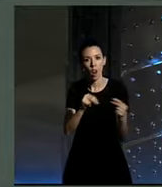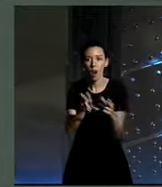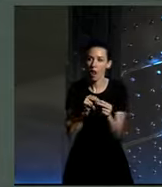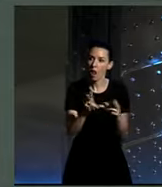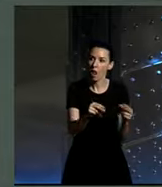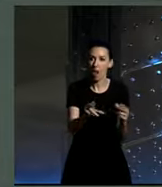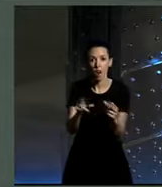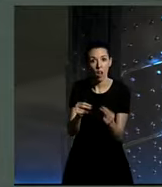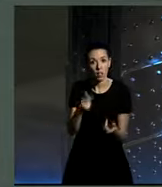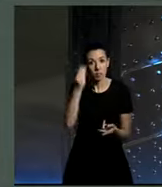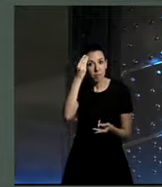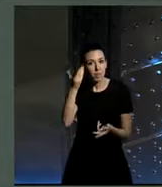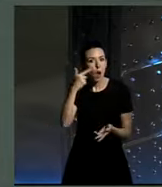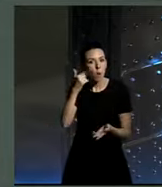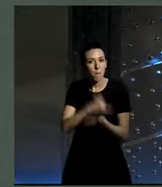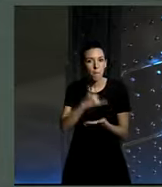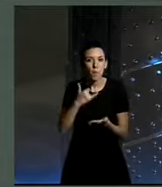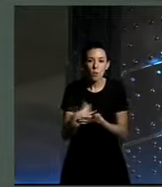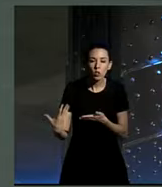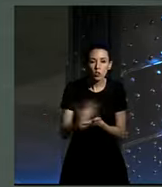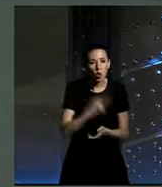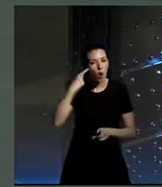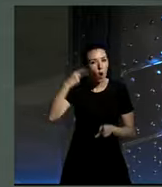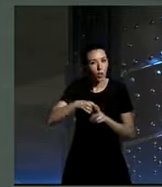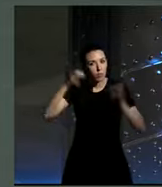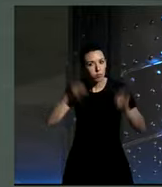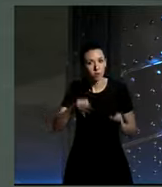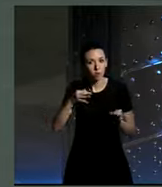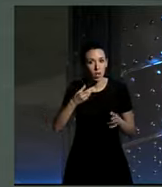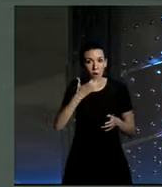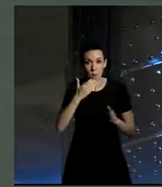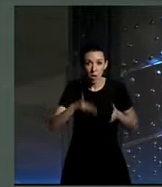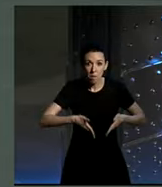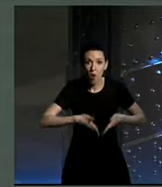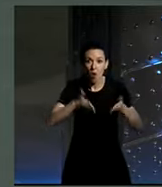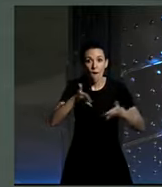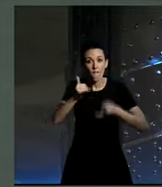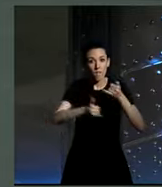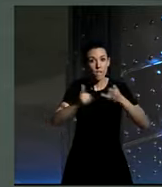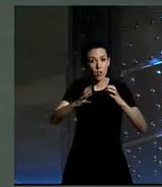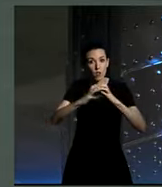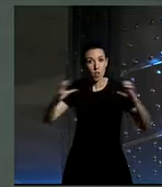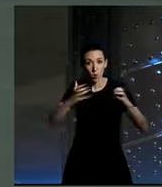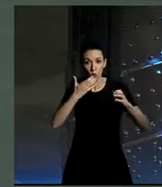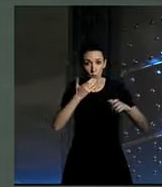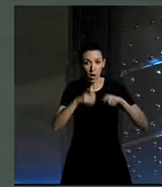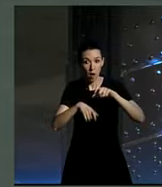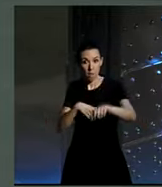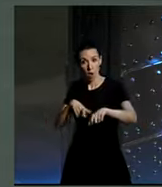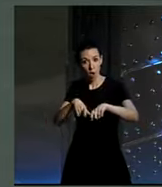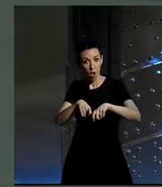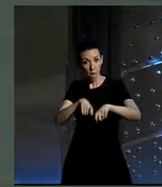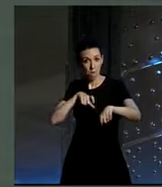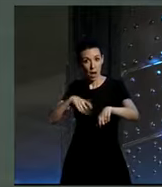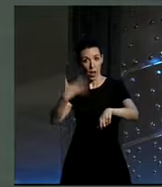es decir se van experimentando todo esto para convencer el visibus es decir poner de acuerdo un montón de gente para que el primero sea el que se traga el